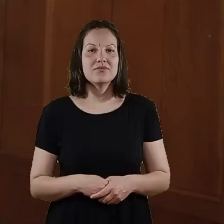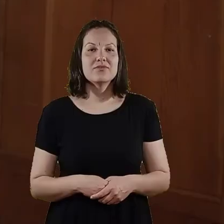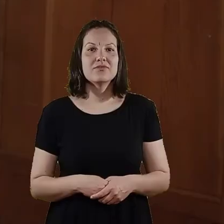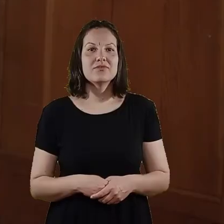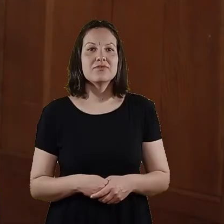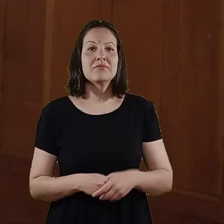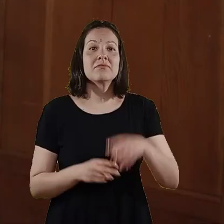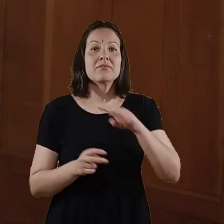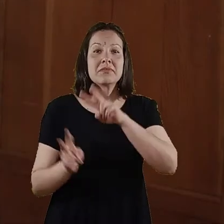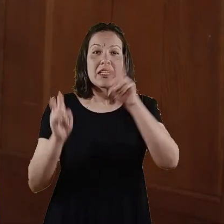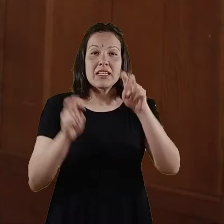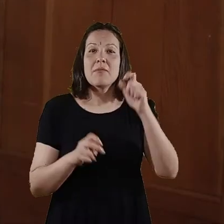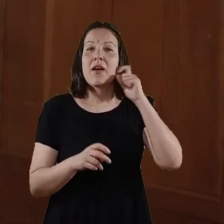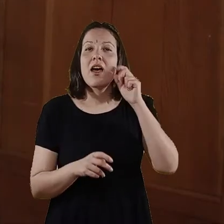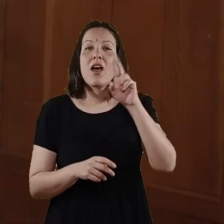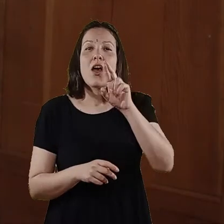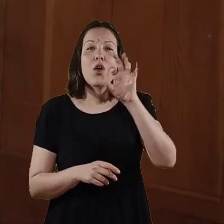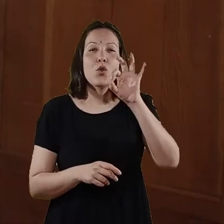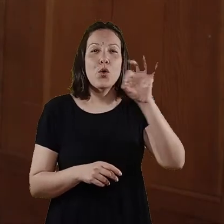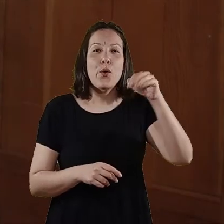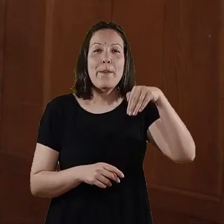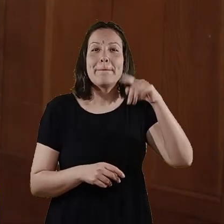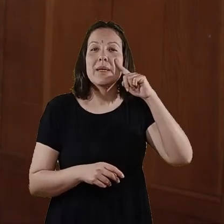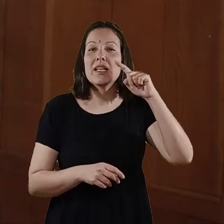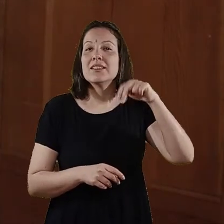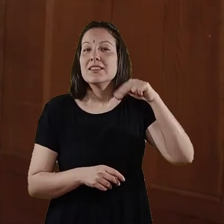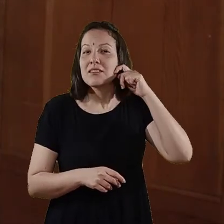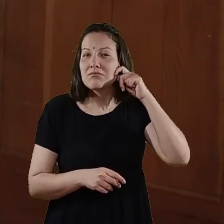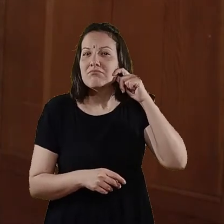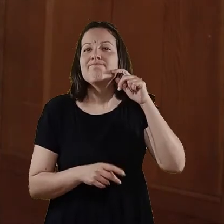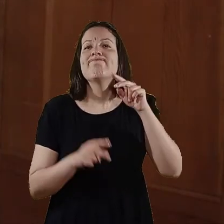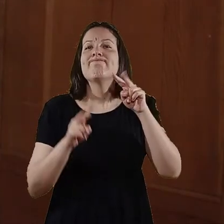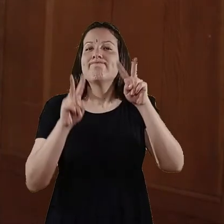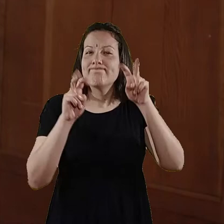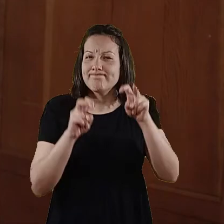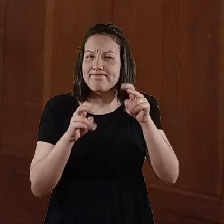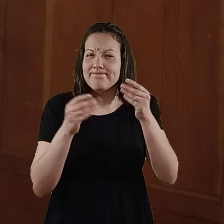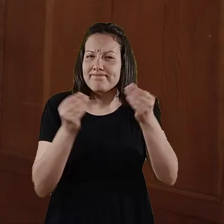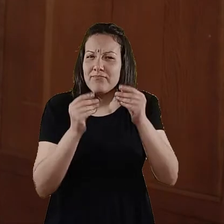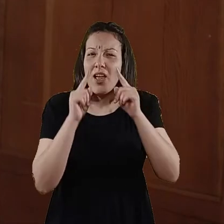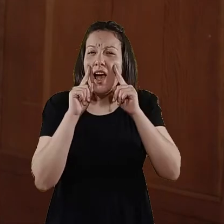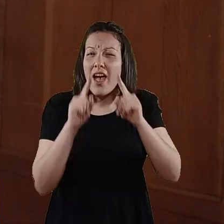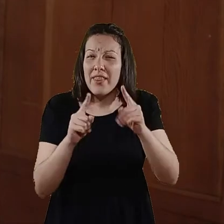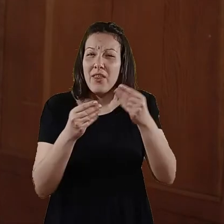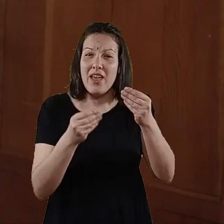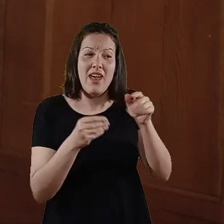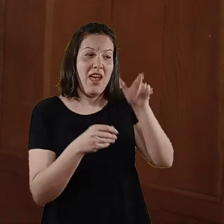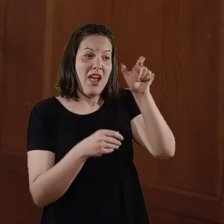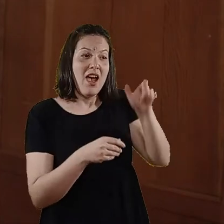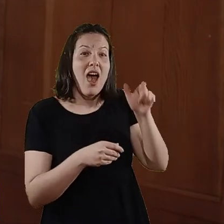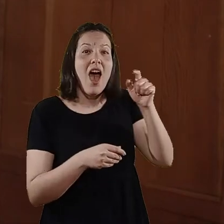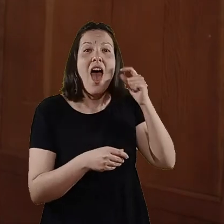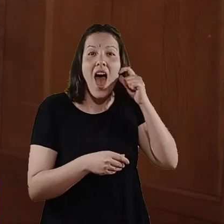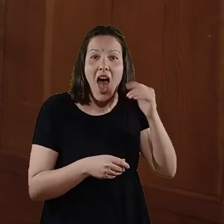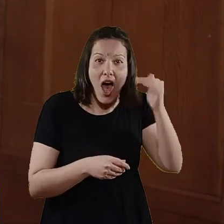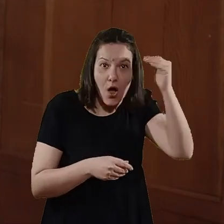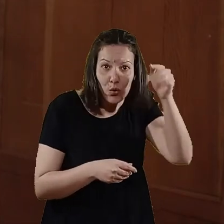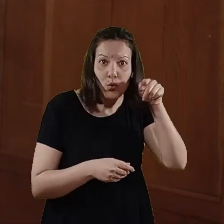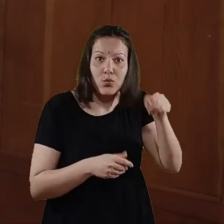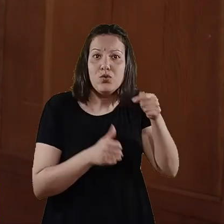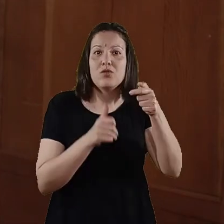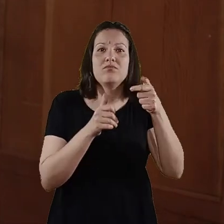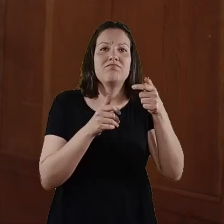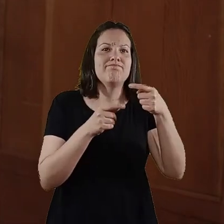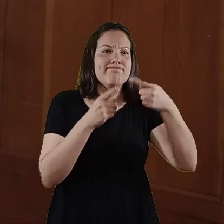Cuando hablamos de grooming, fundamentalmente tenemos que tener en cuenta que tiene que haber un adulto detrás de un dispositivo,